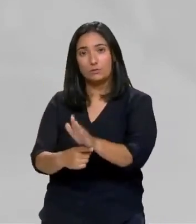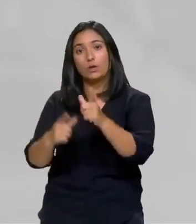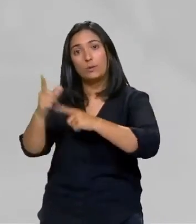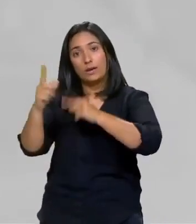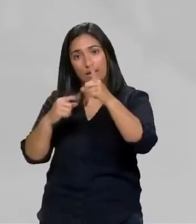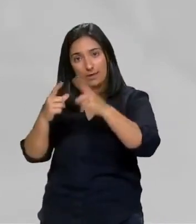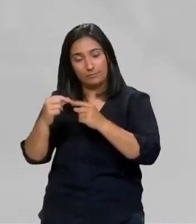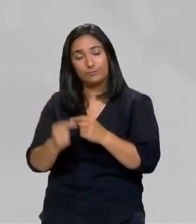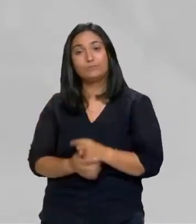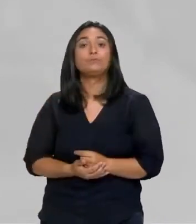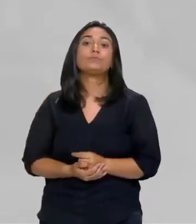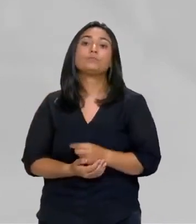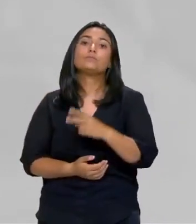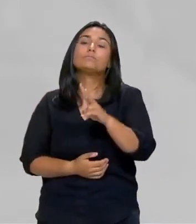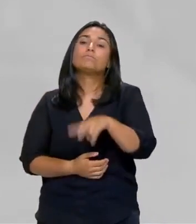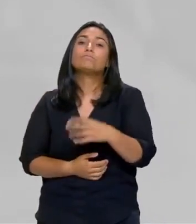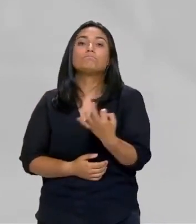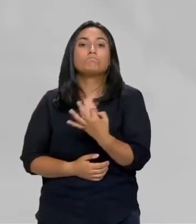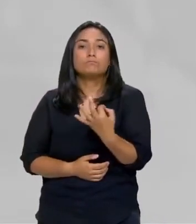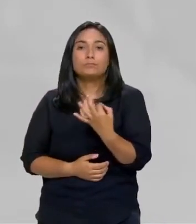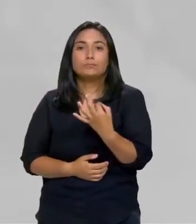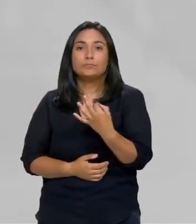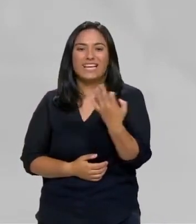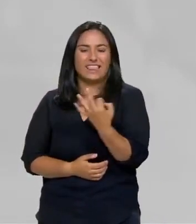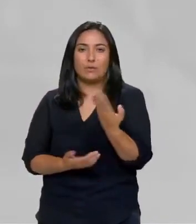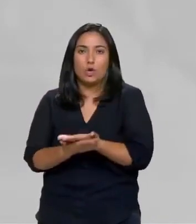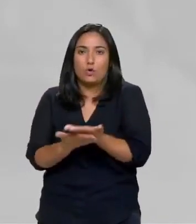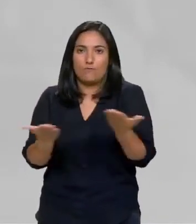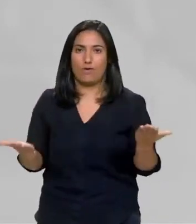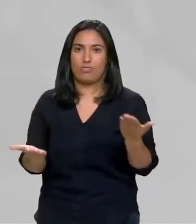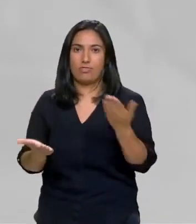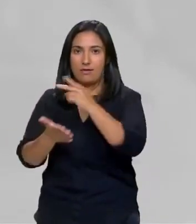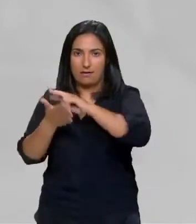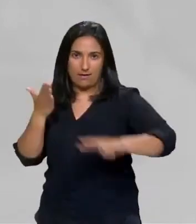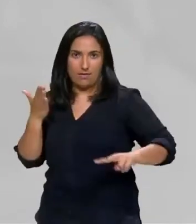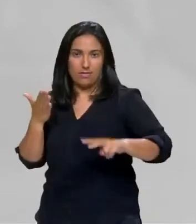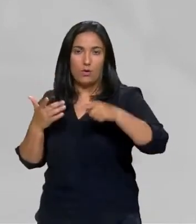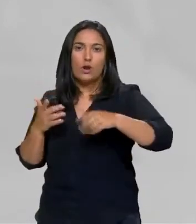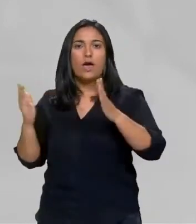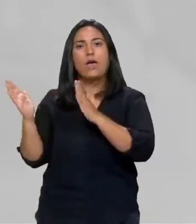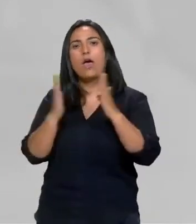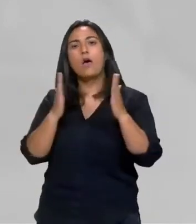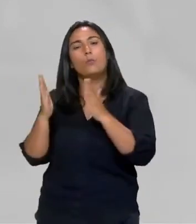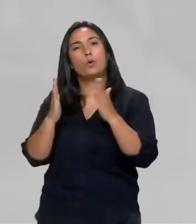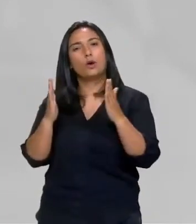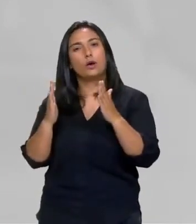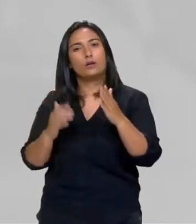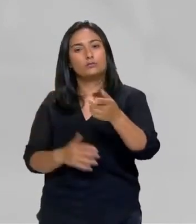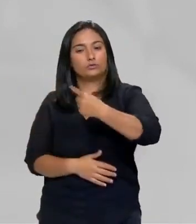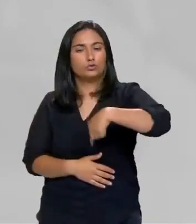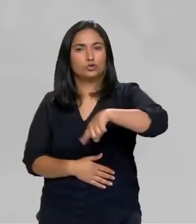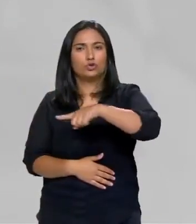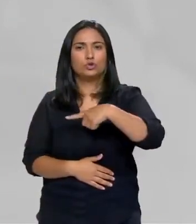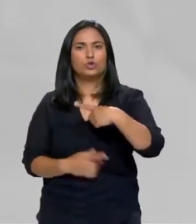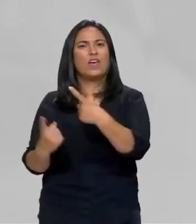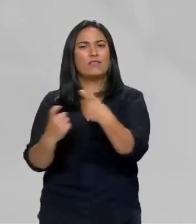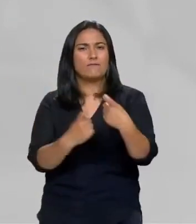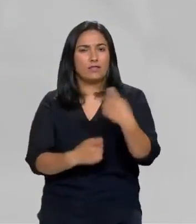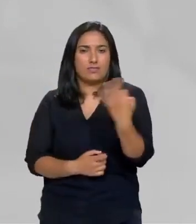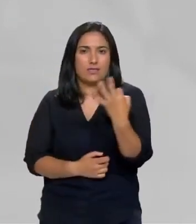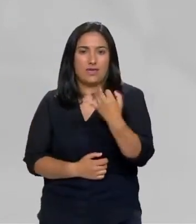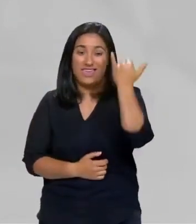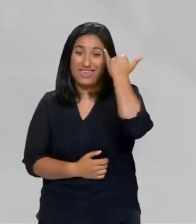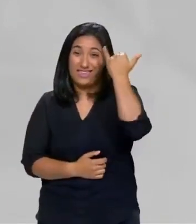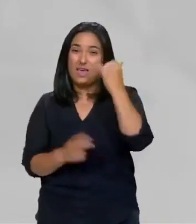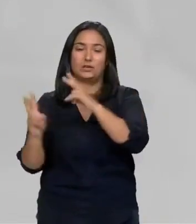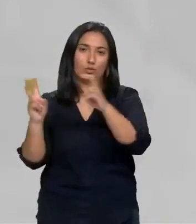que se basea en que temos que ter confianza en Galiza nun momento no que máis que nunca se necesitan novas ideas.